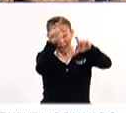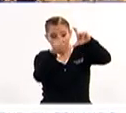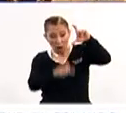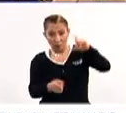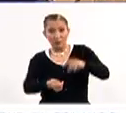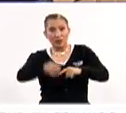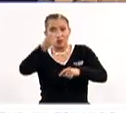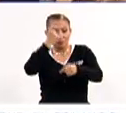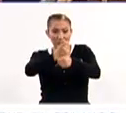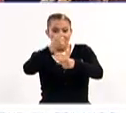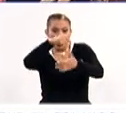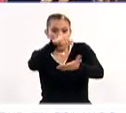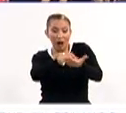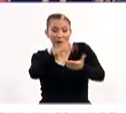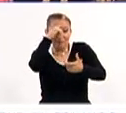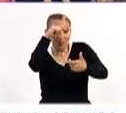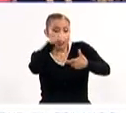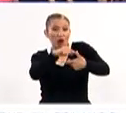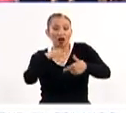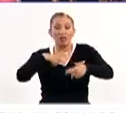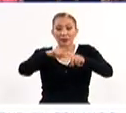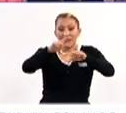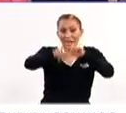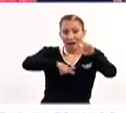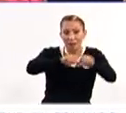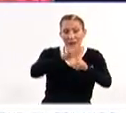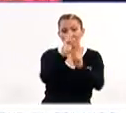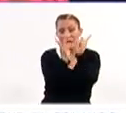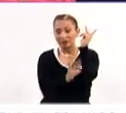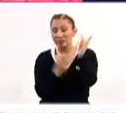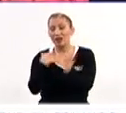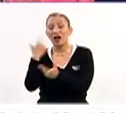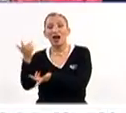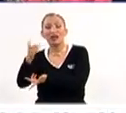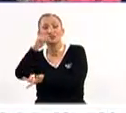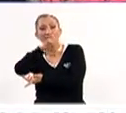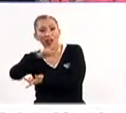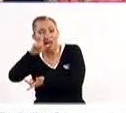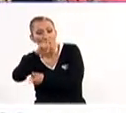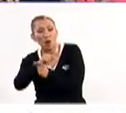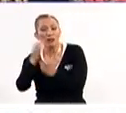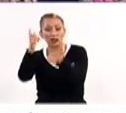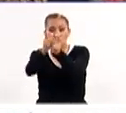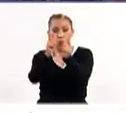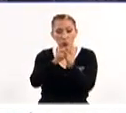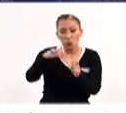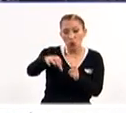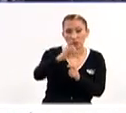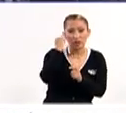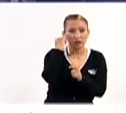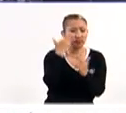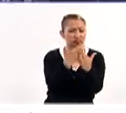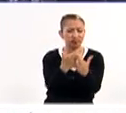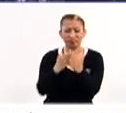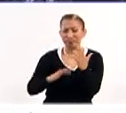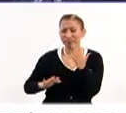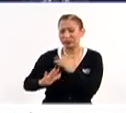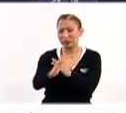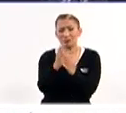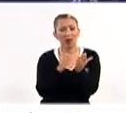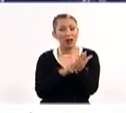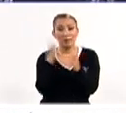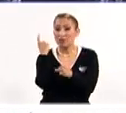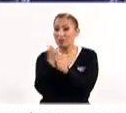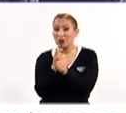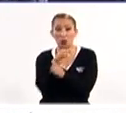tenemos los primeros lugares como México en biodiversidad, en lenguas, en nendias, pues obviamente hace de una riqueza que está en los